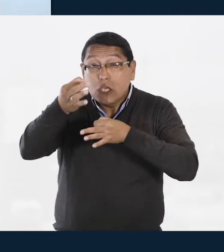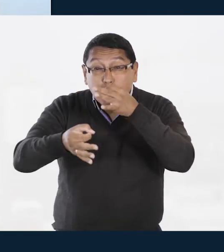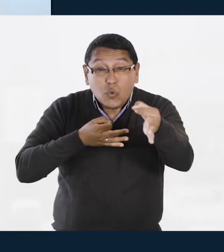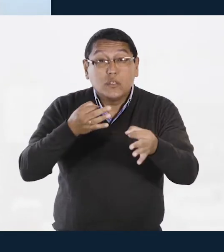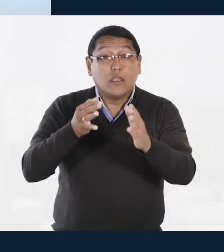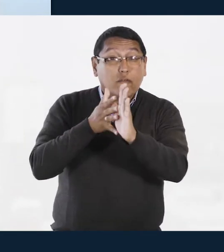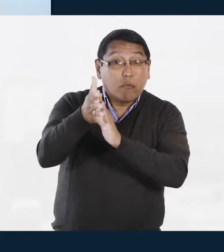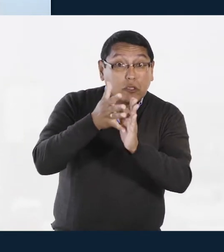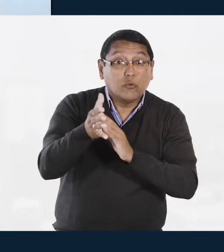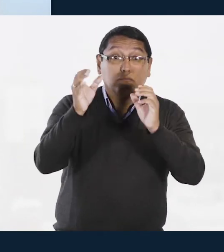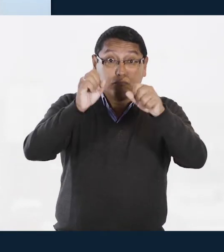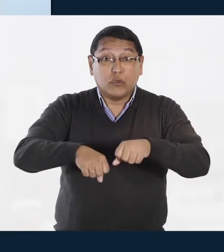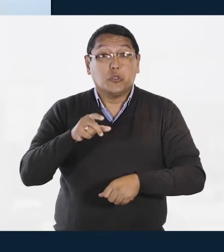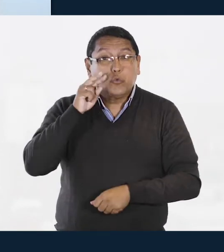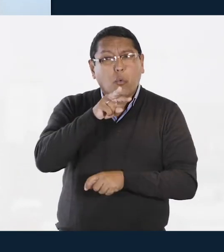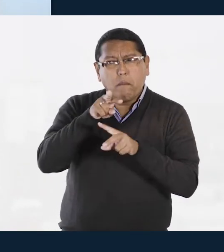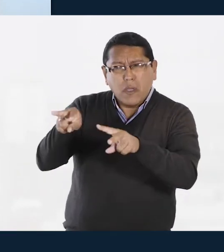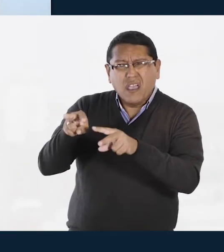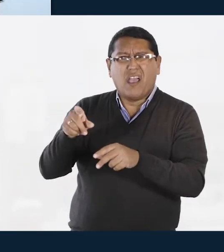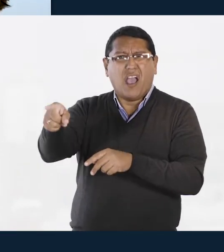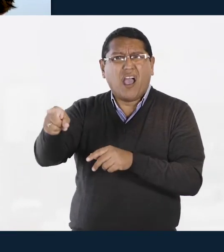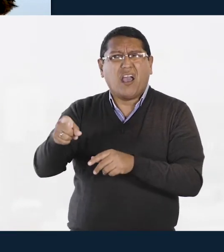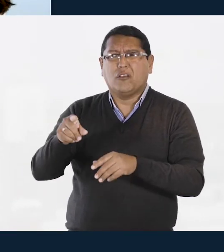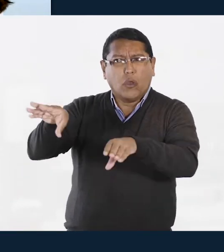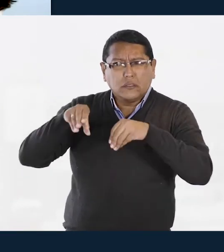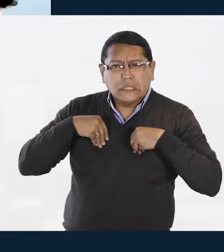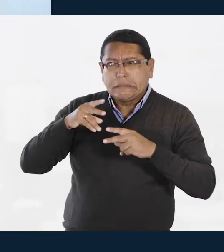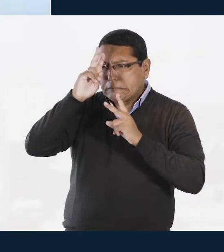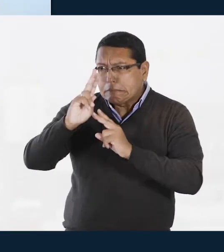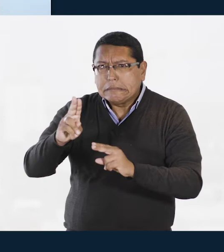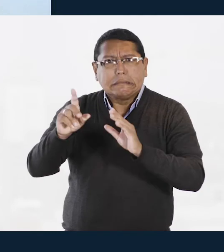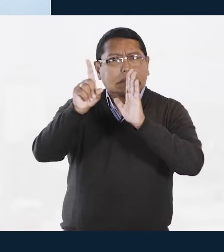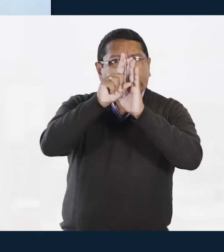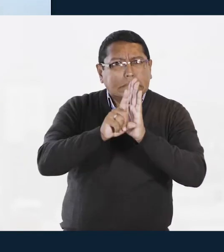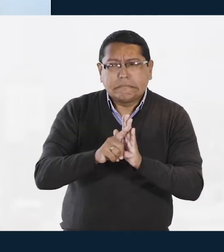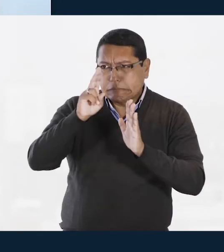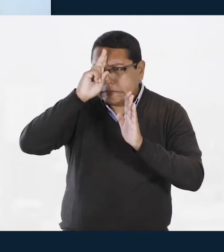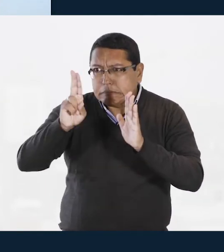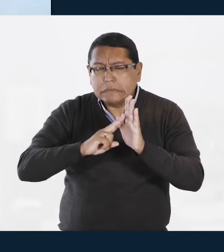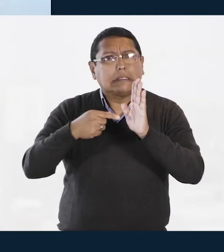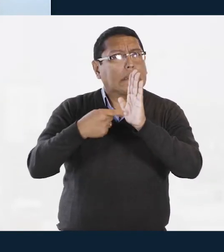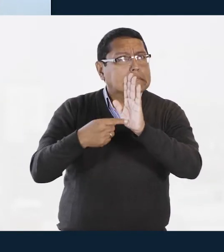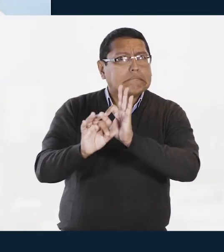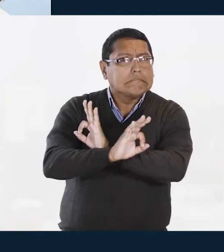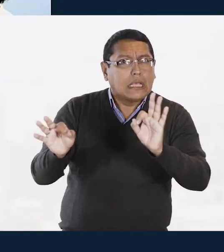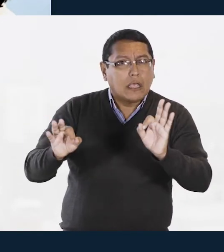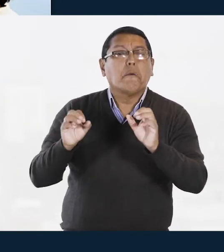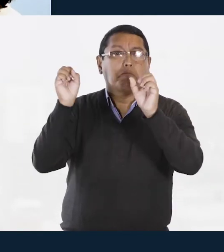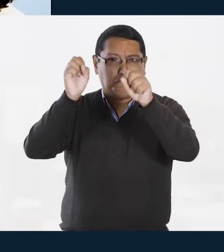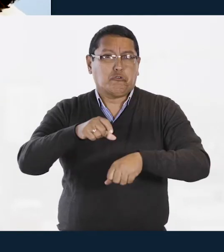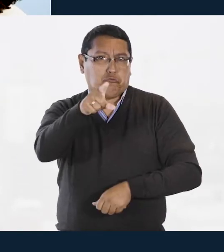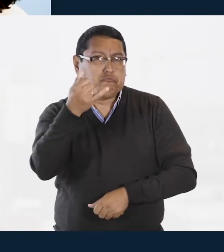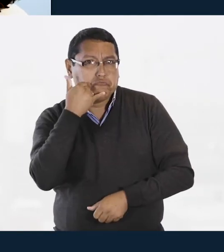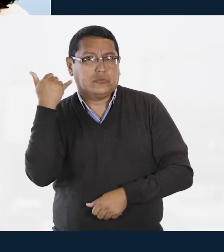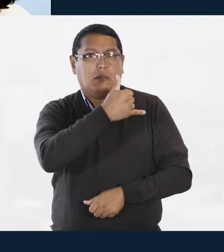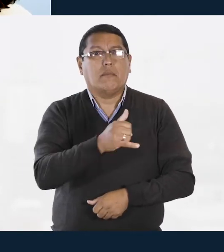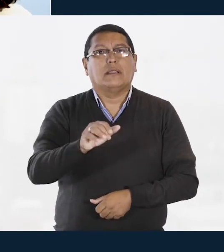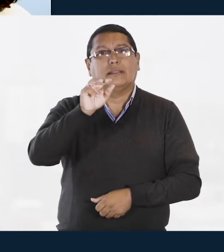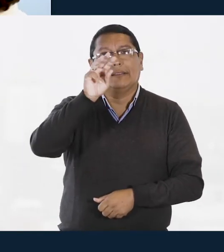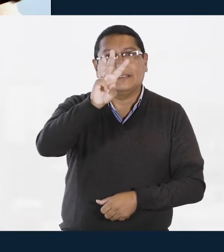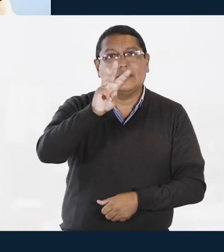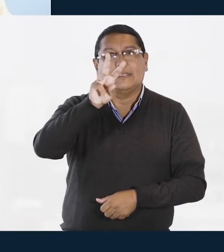no está cumpliendo su aislamiento obligatorio, no se están cumpliendo las reducciones de los aforos, podemos llamar al 379